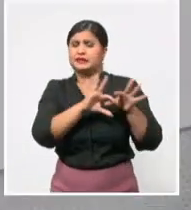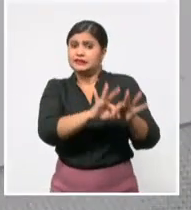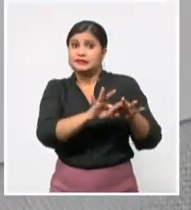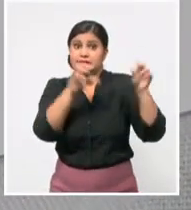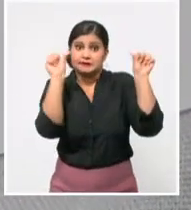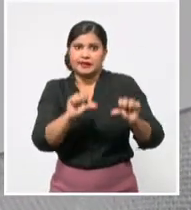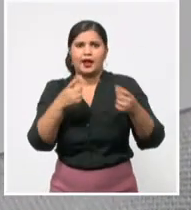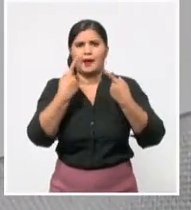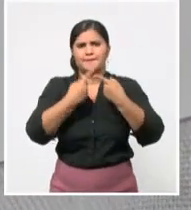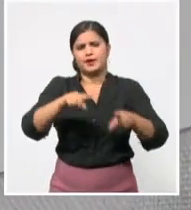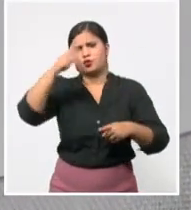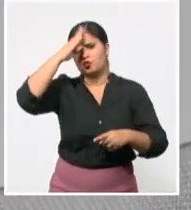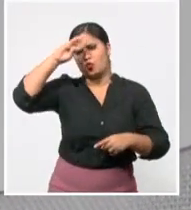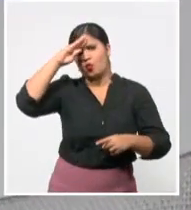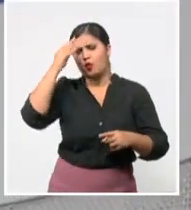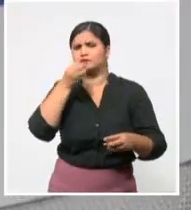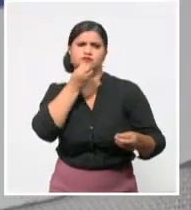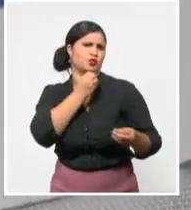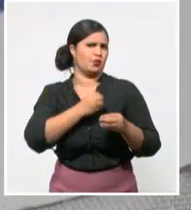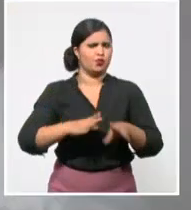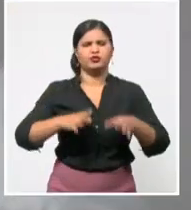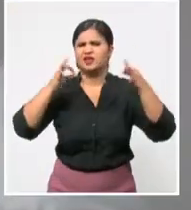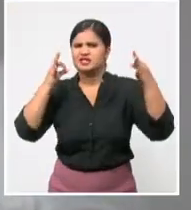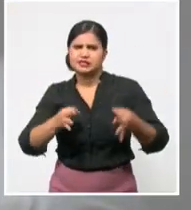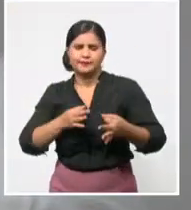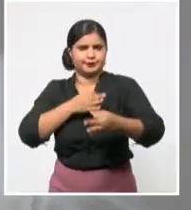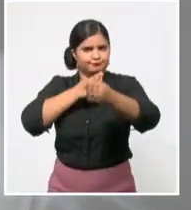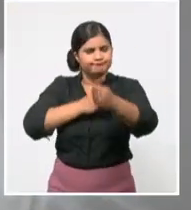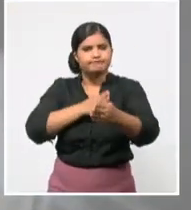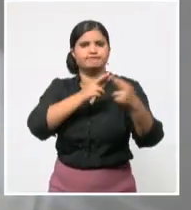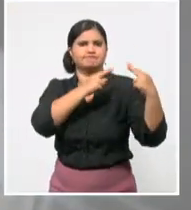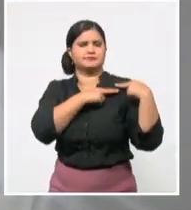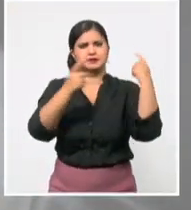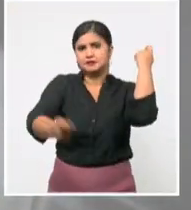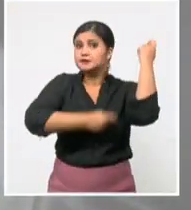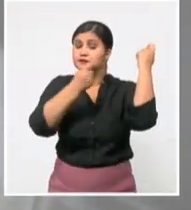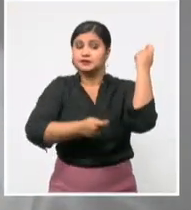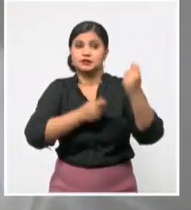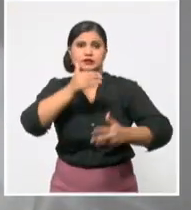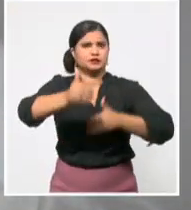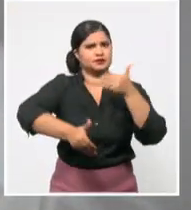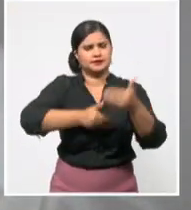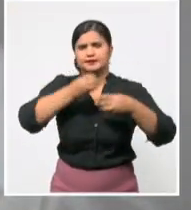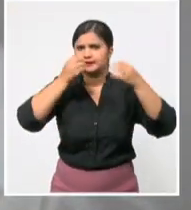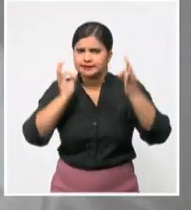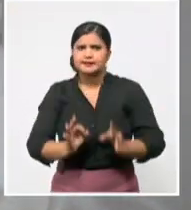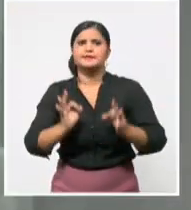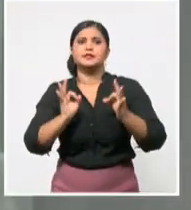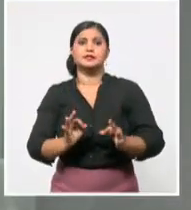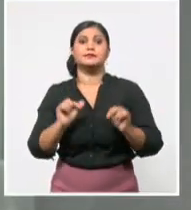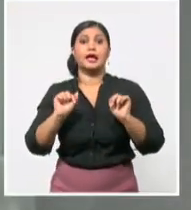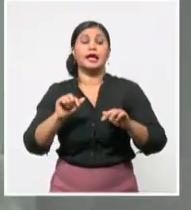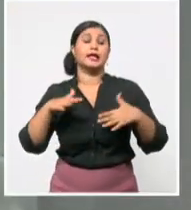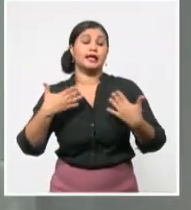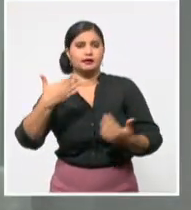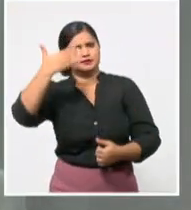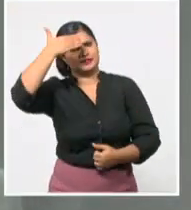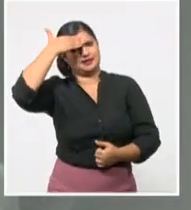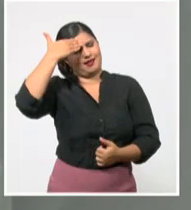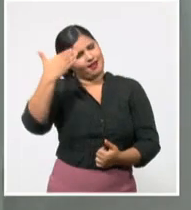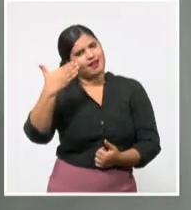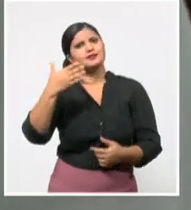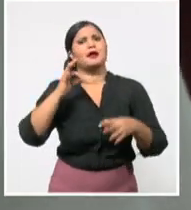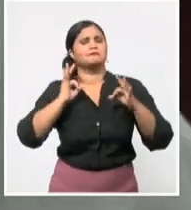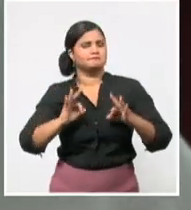ideologías. Desafiaron la muerte en los lugares más peligrosos y recibieron a cambio el reconocimiento y la gratitud de pacientes, familiares,